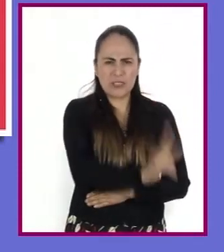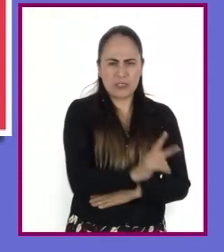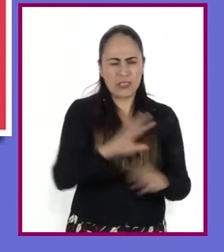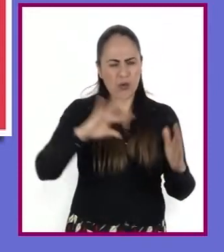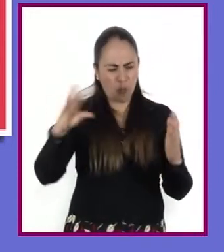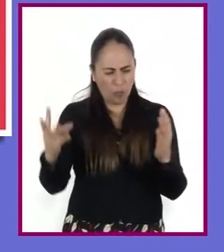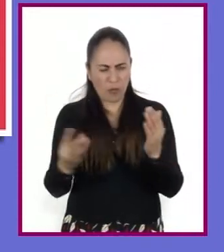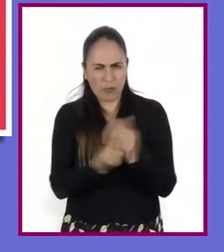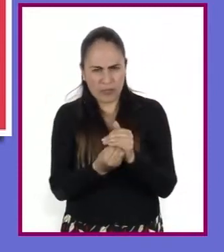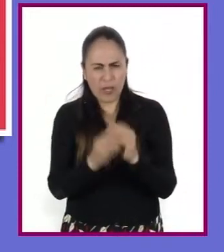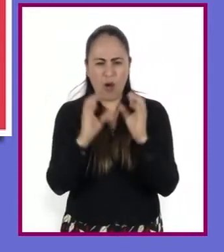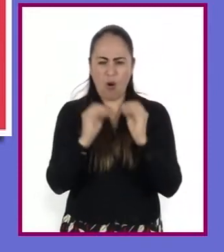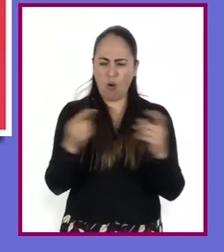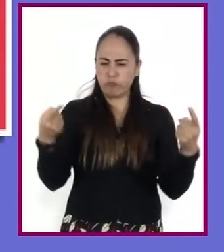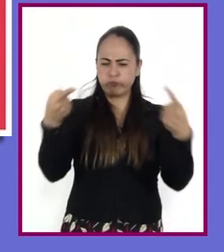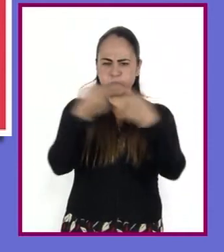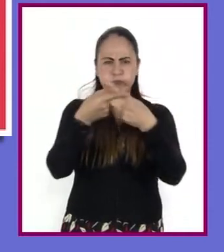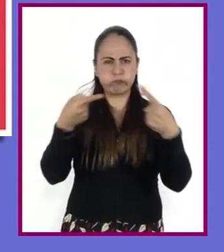contradictoria.